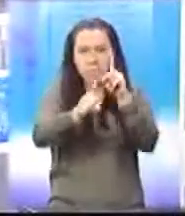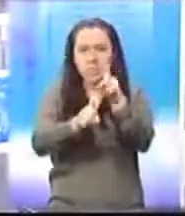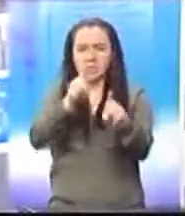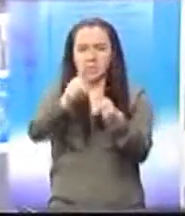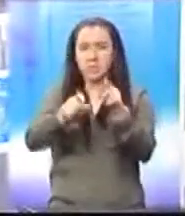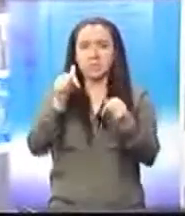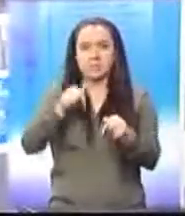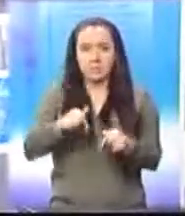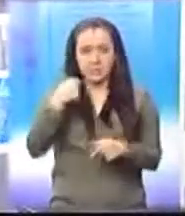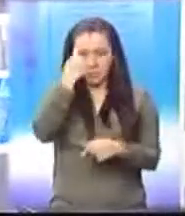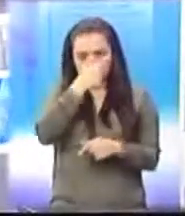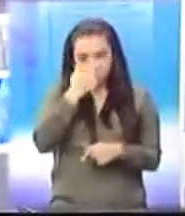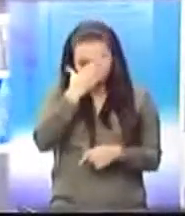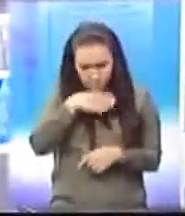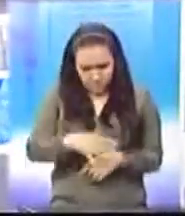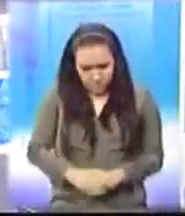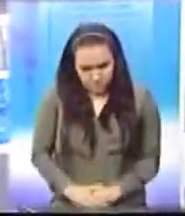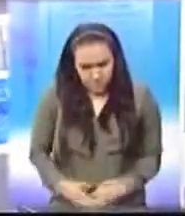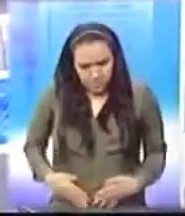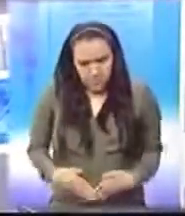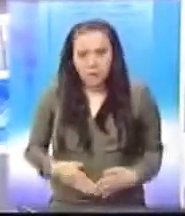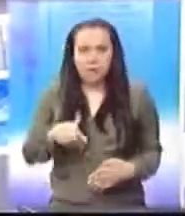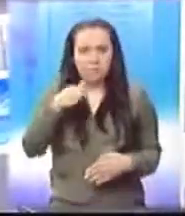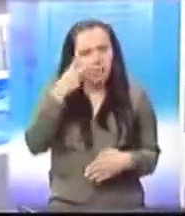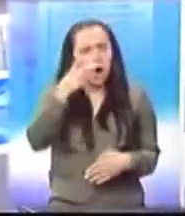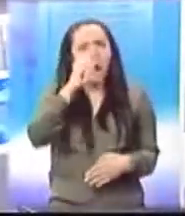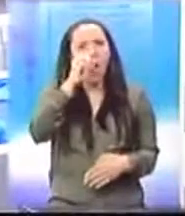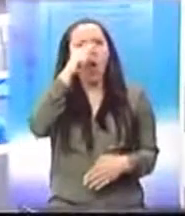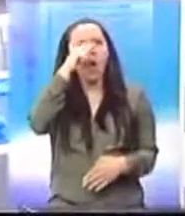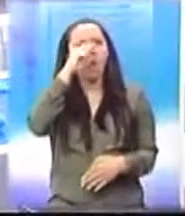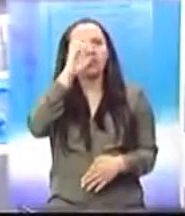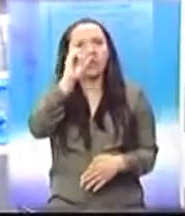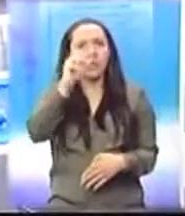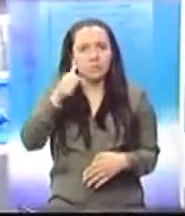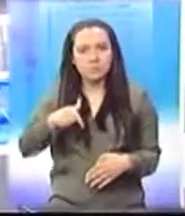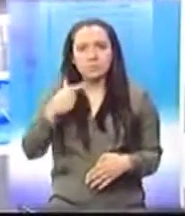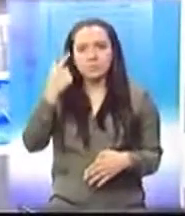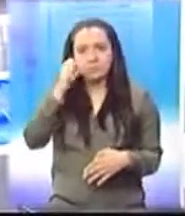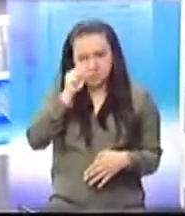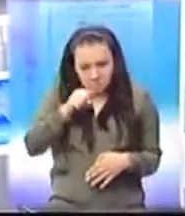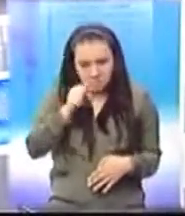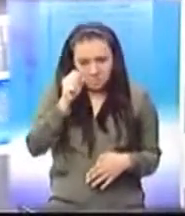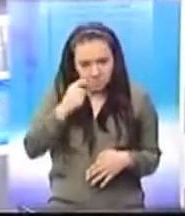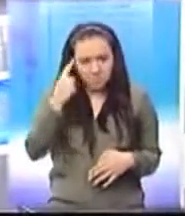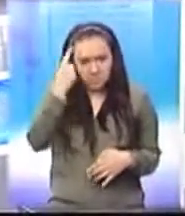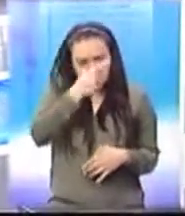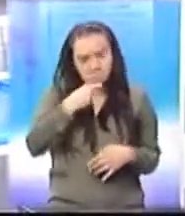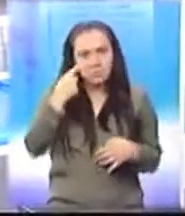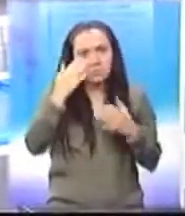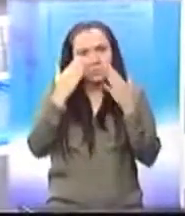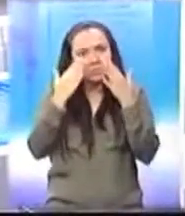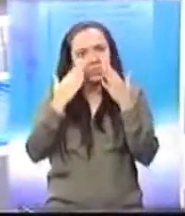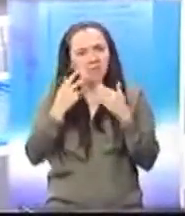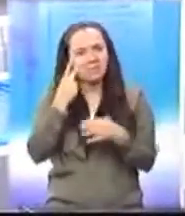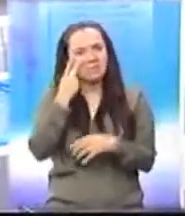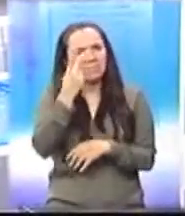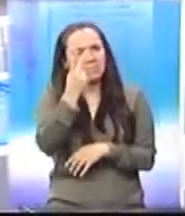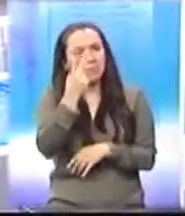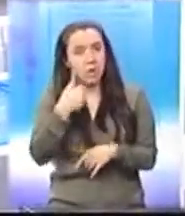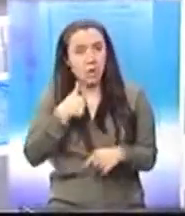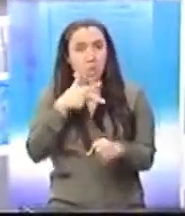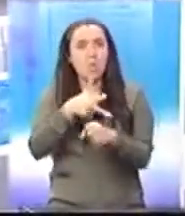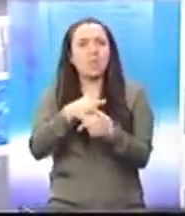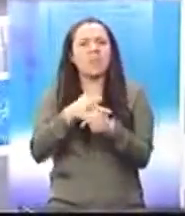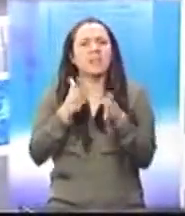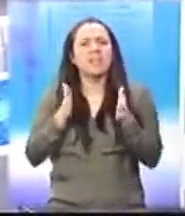presidente cabizbajo con las manos entre las habas movía la cabeza en señal de asentimiento. Y me sentí como guatemalteco,